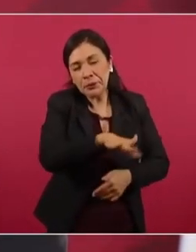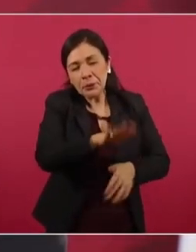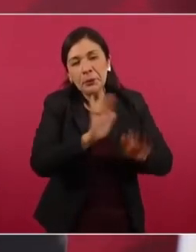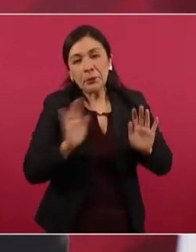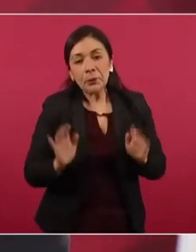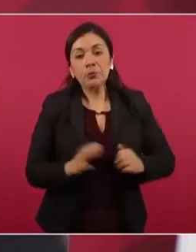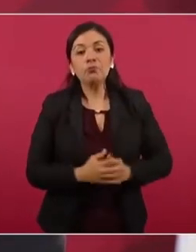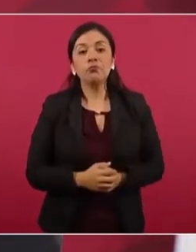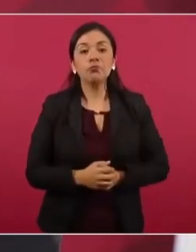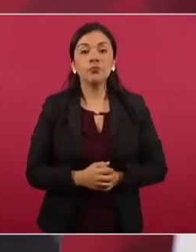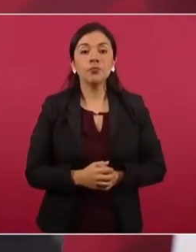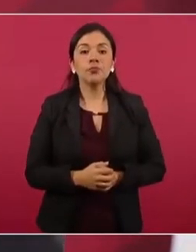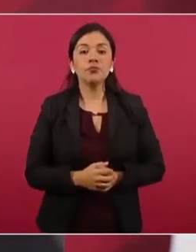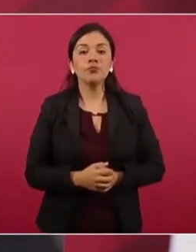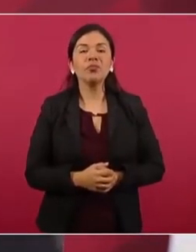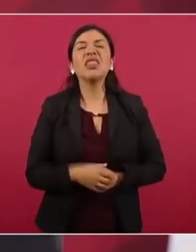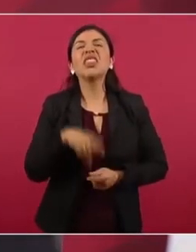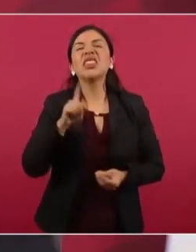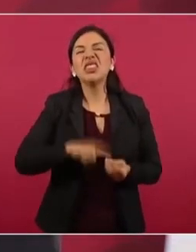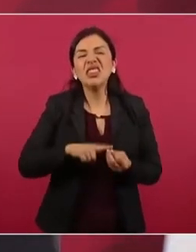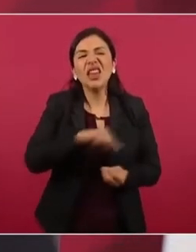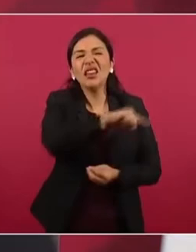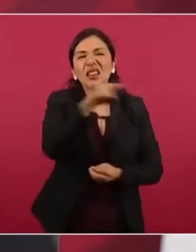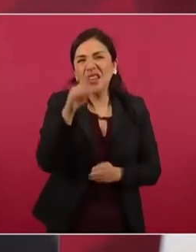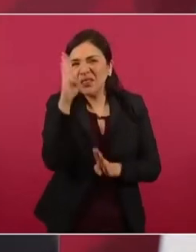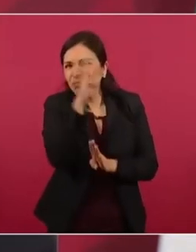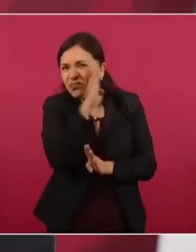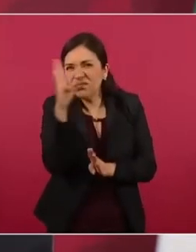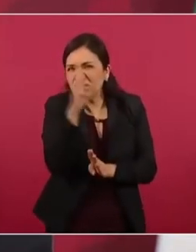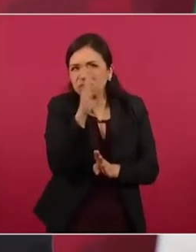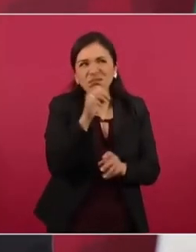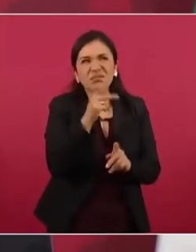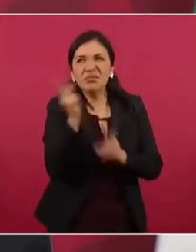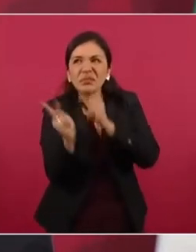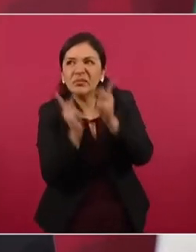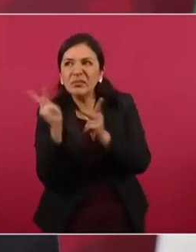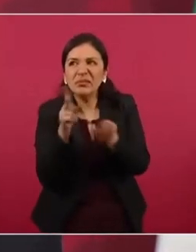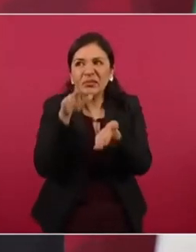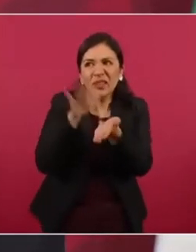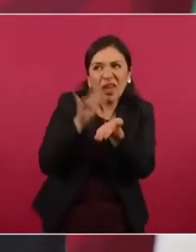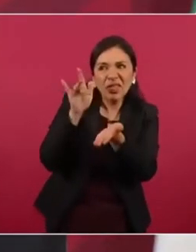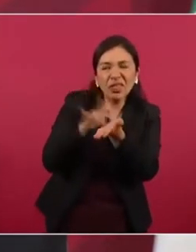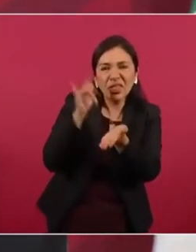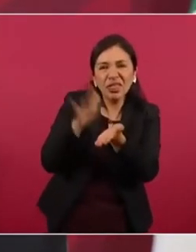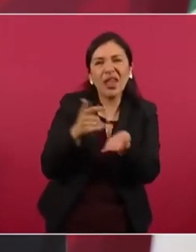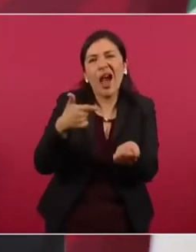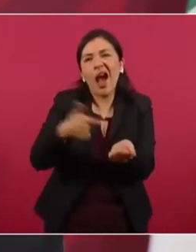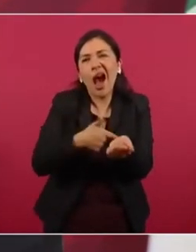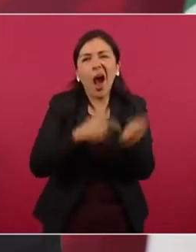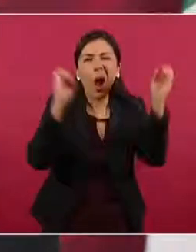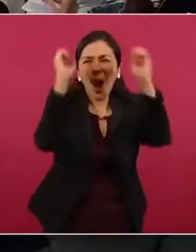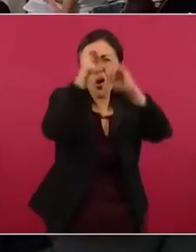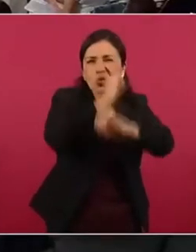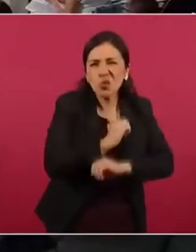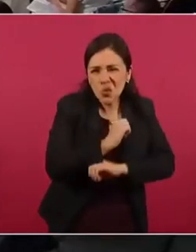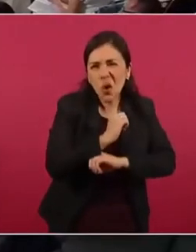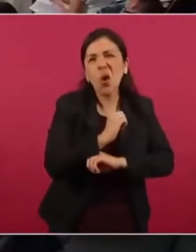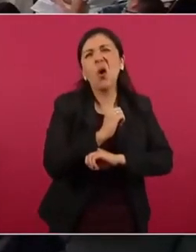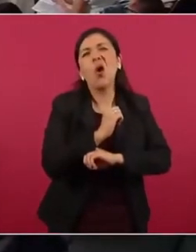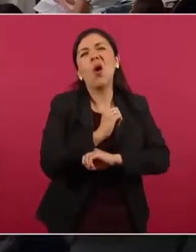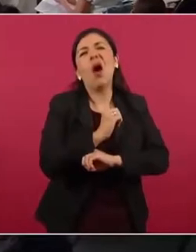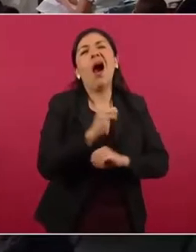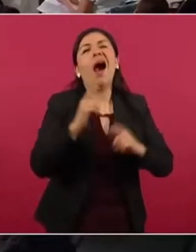los que se dedican al espionaje, a la tenebra, a las